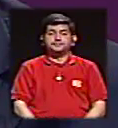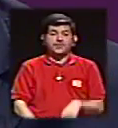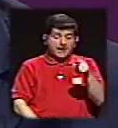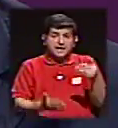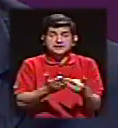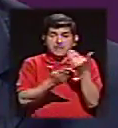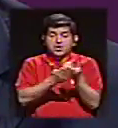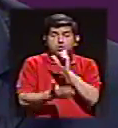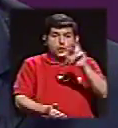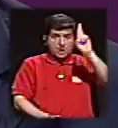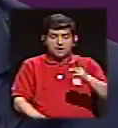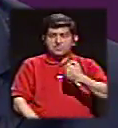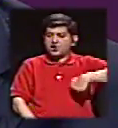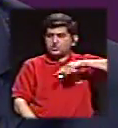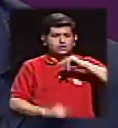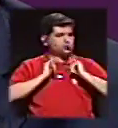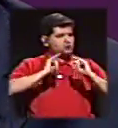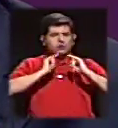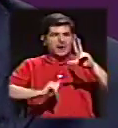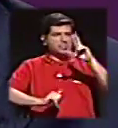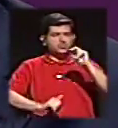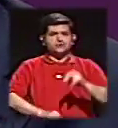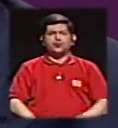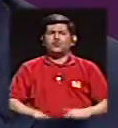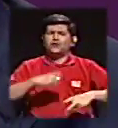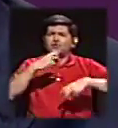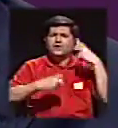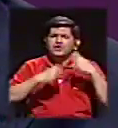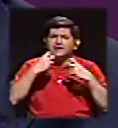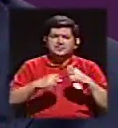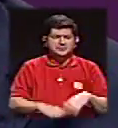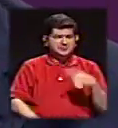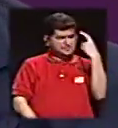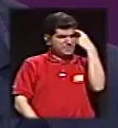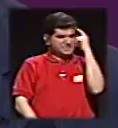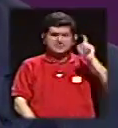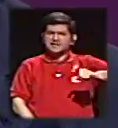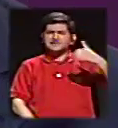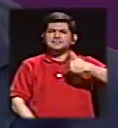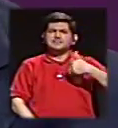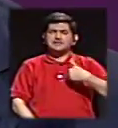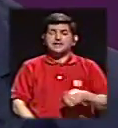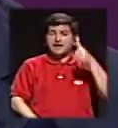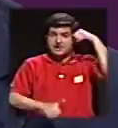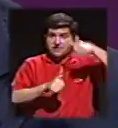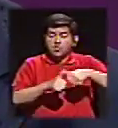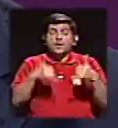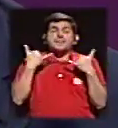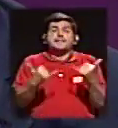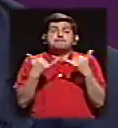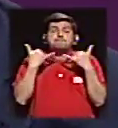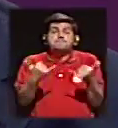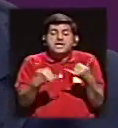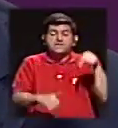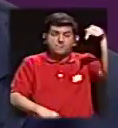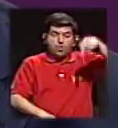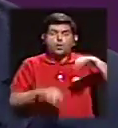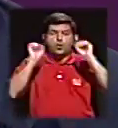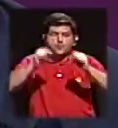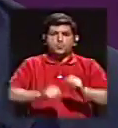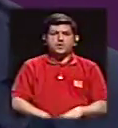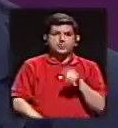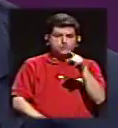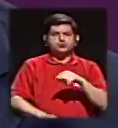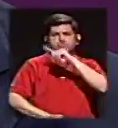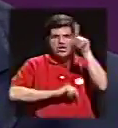Esa es la nueva Costa Rica. No, no somos igualíticos. Si estamos en crisis, ¿cuáles son las necesidades que tenemos? Les recuerdo que estamos en vivo y que el día de hoy ustedes